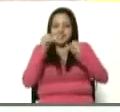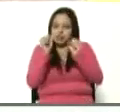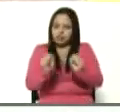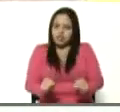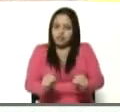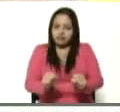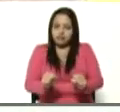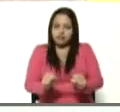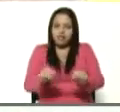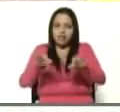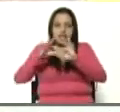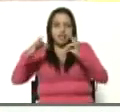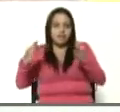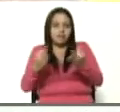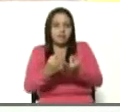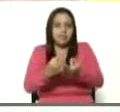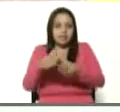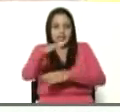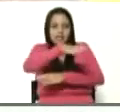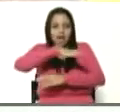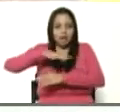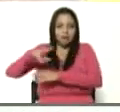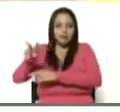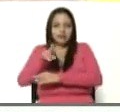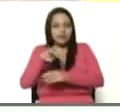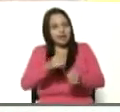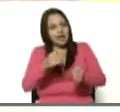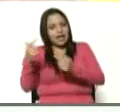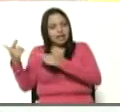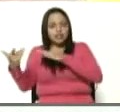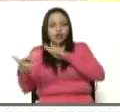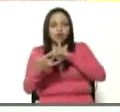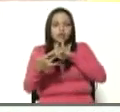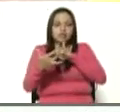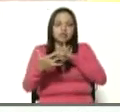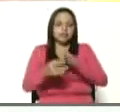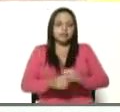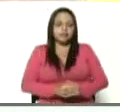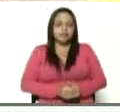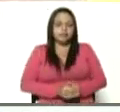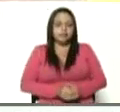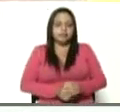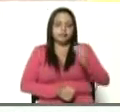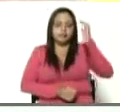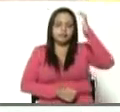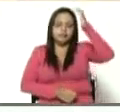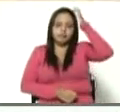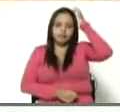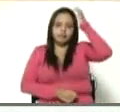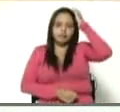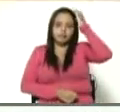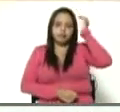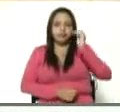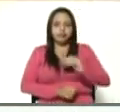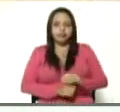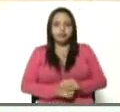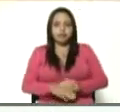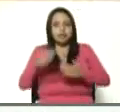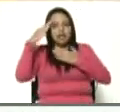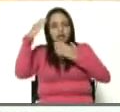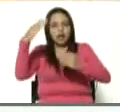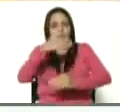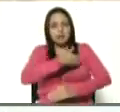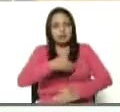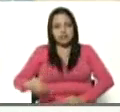de la familia del campo venezolano. Adelante, Carolis. Saludos, presidente, nos